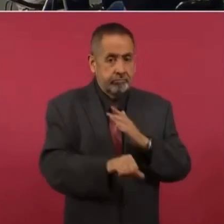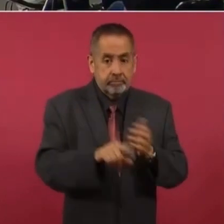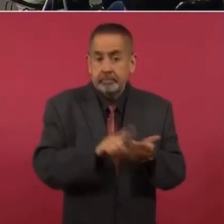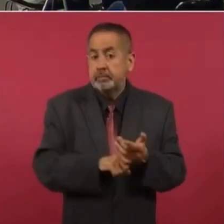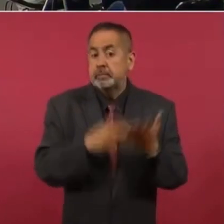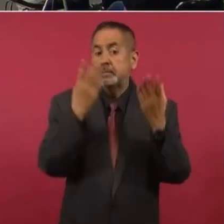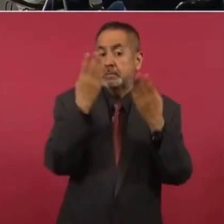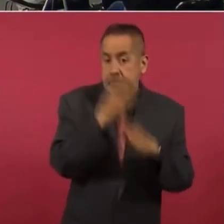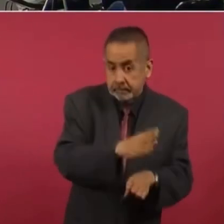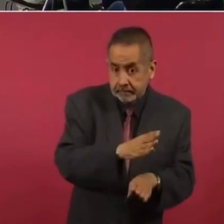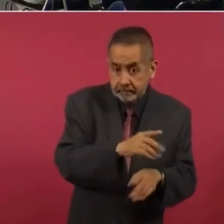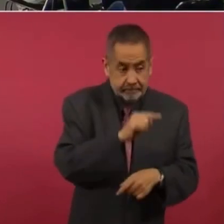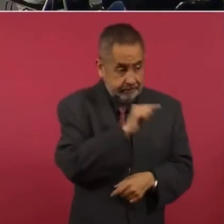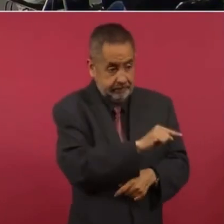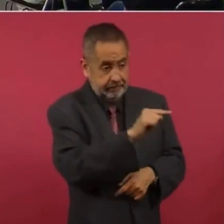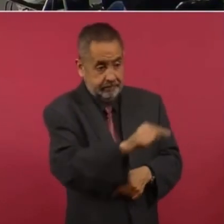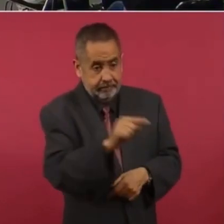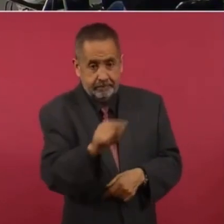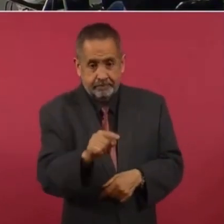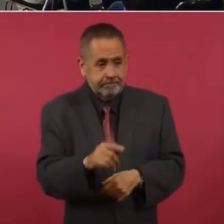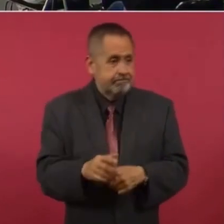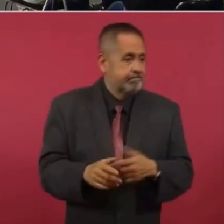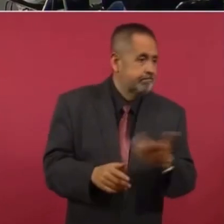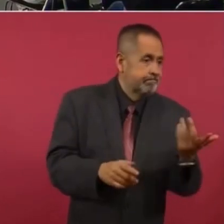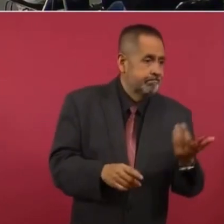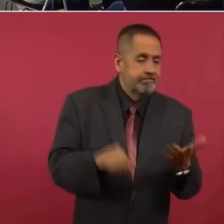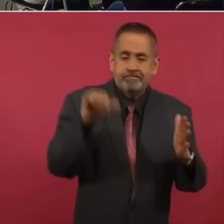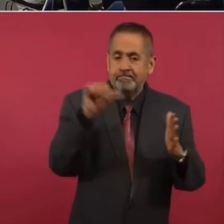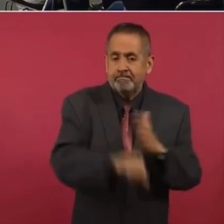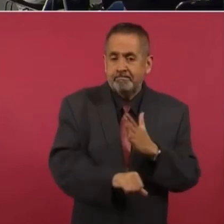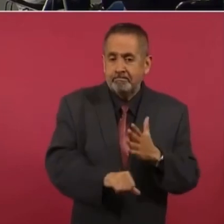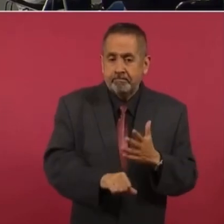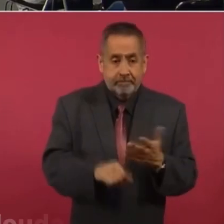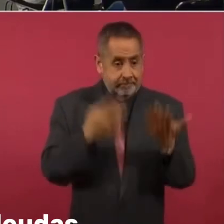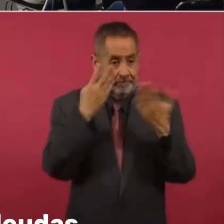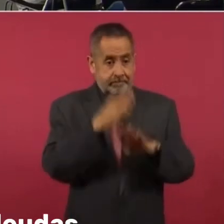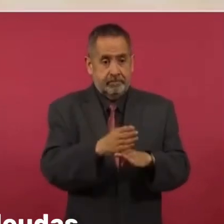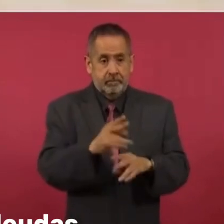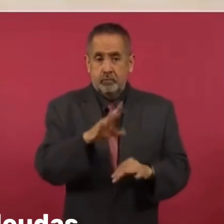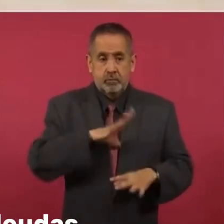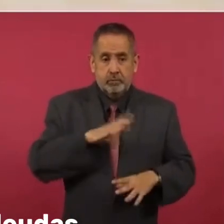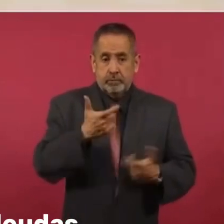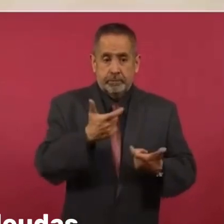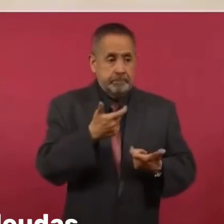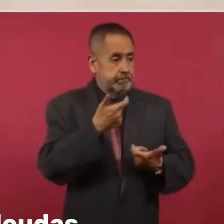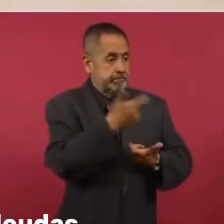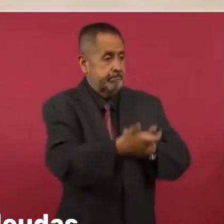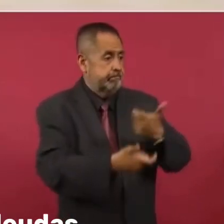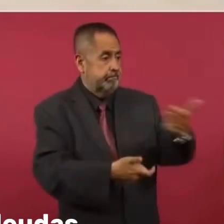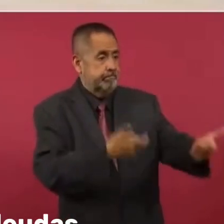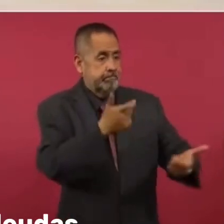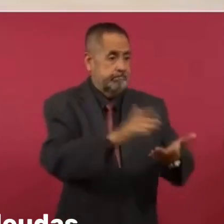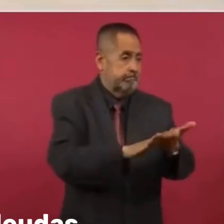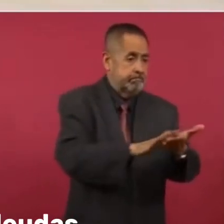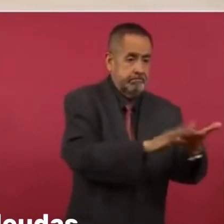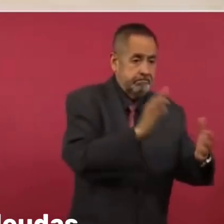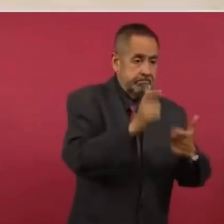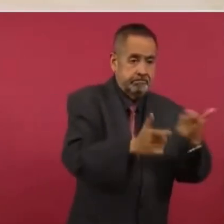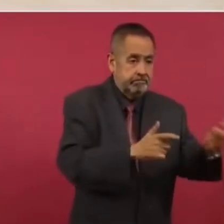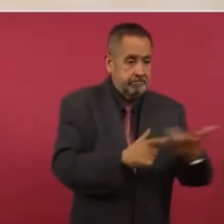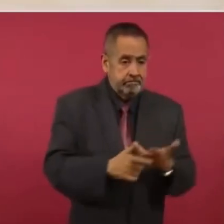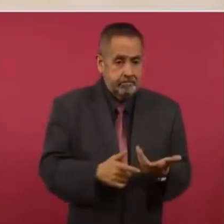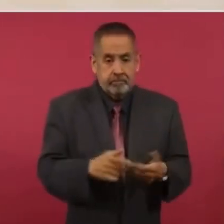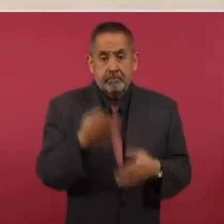se aprovechan de la situación y el gobierno toma la decisión de convertir las